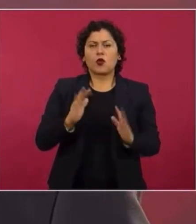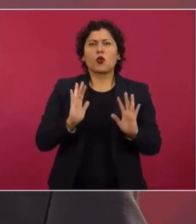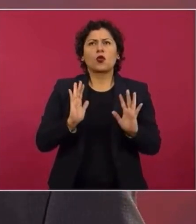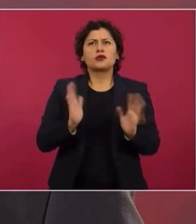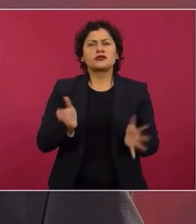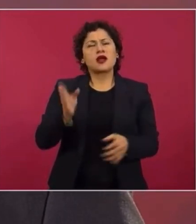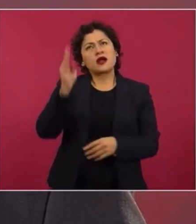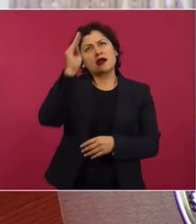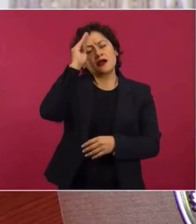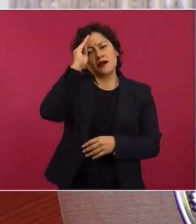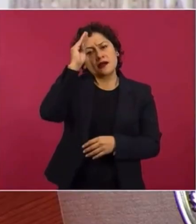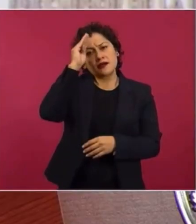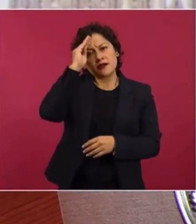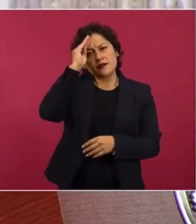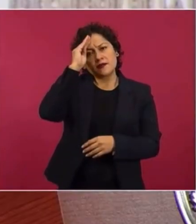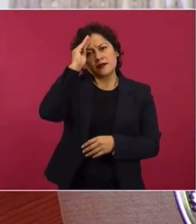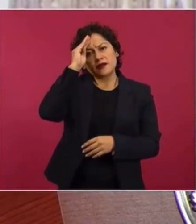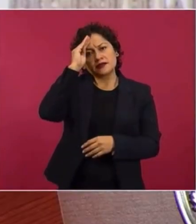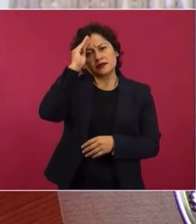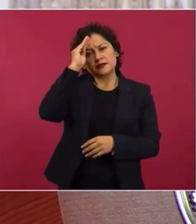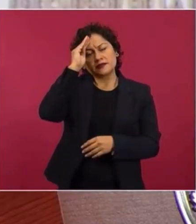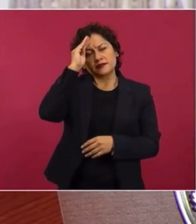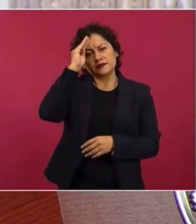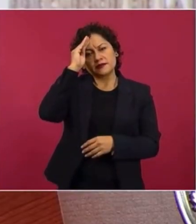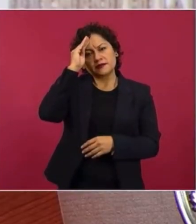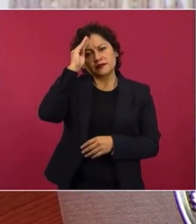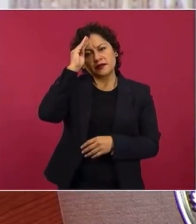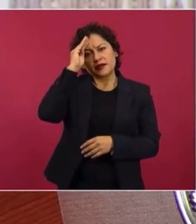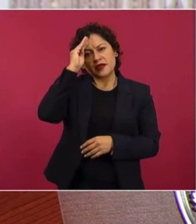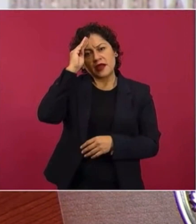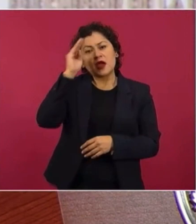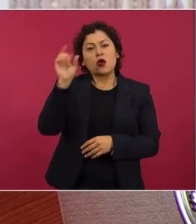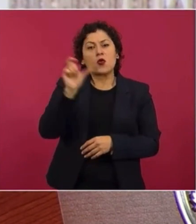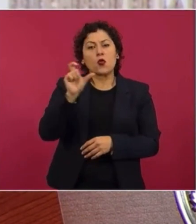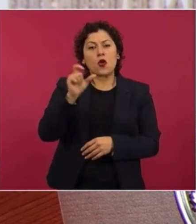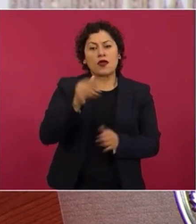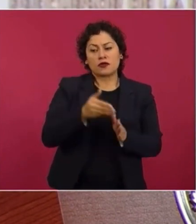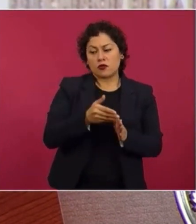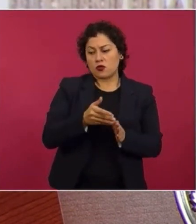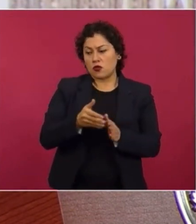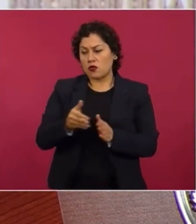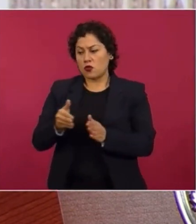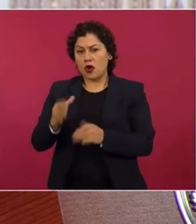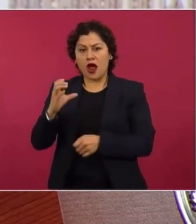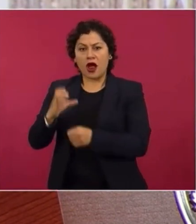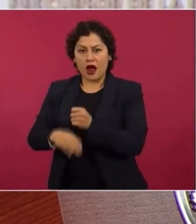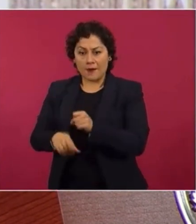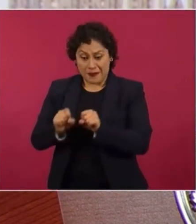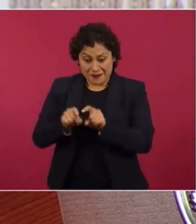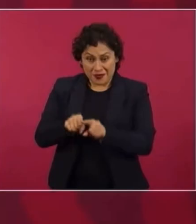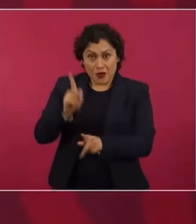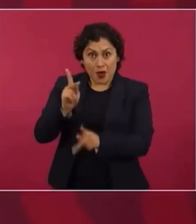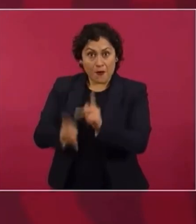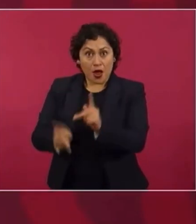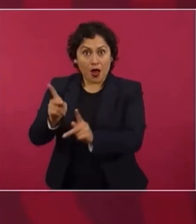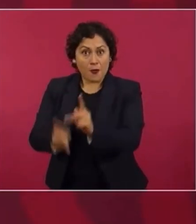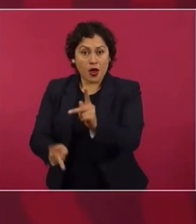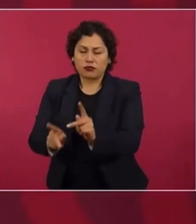obras inconclusas y esto